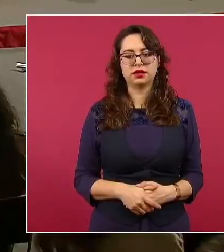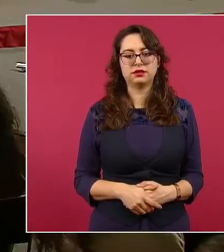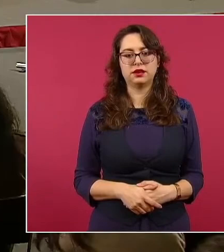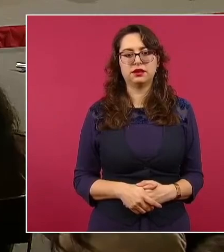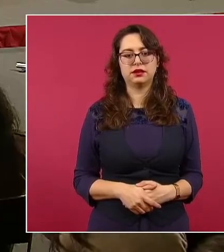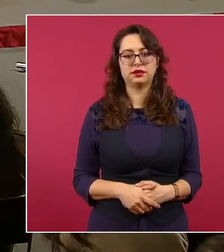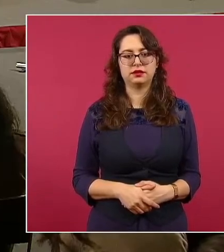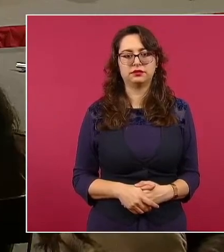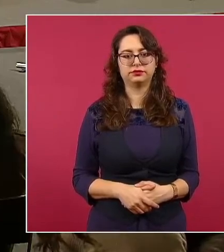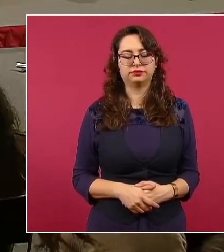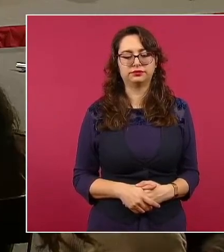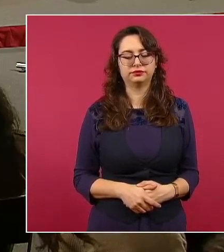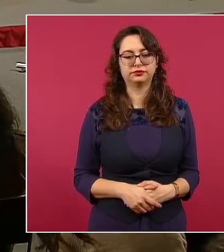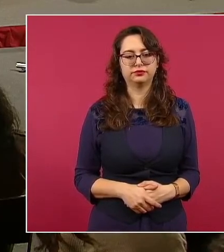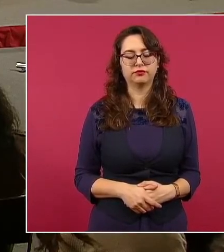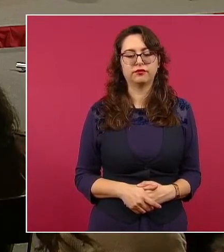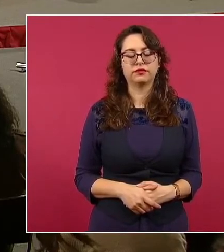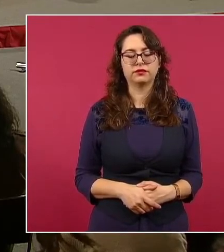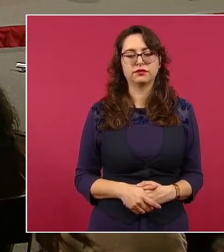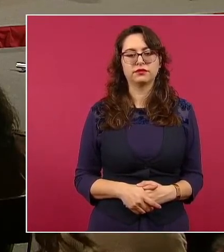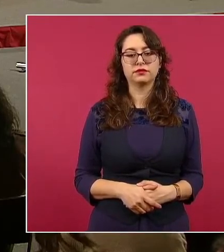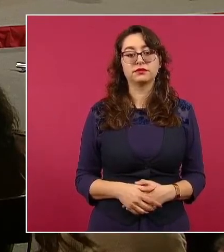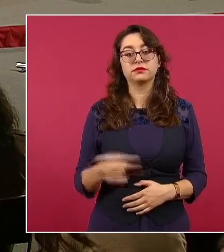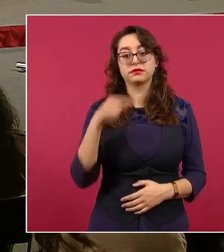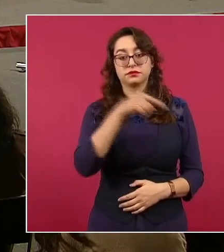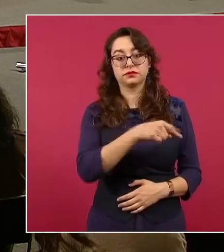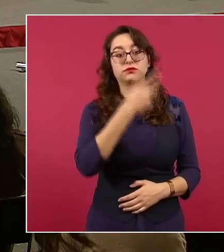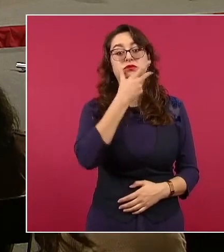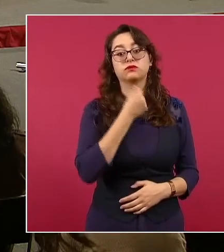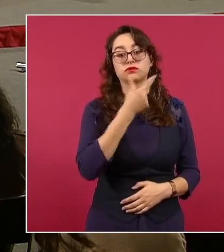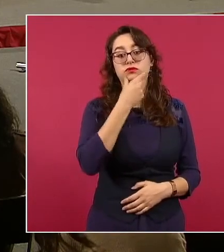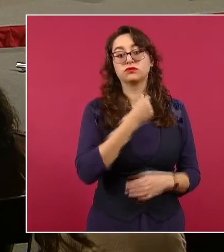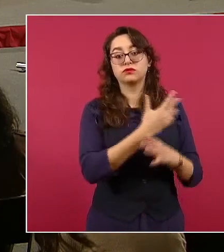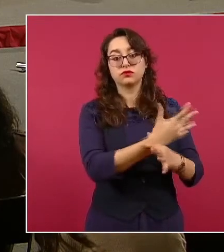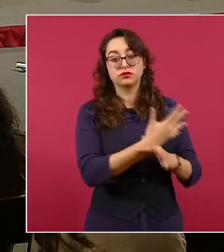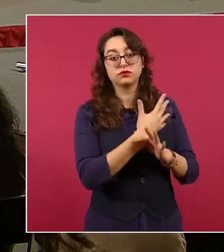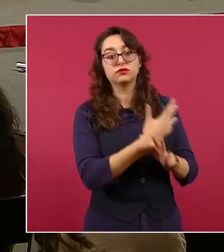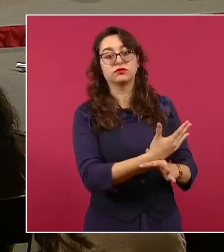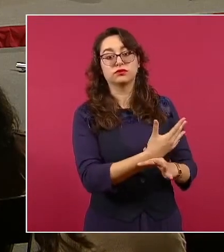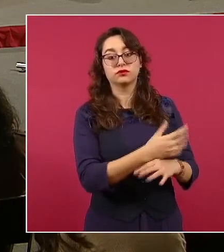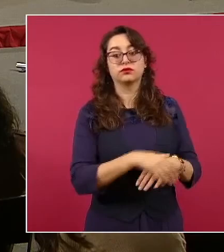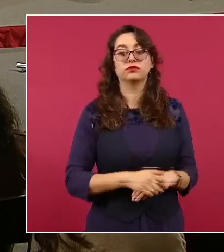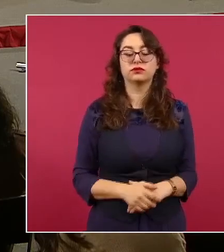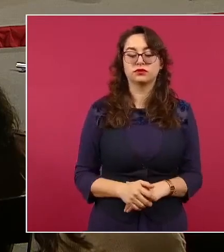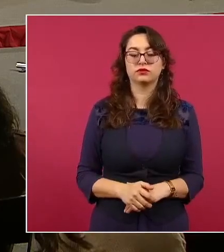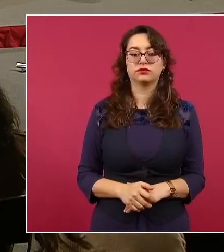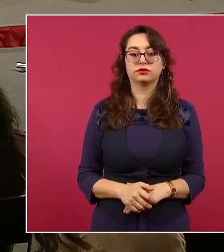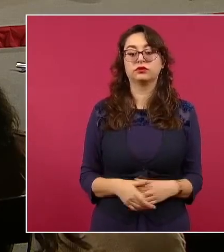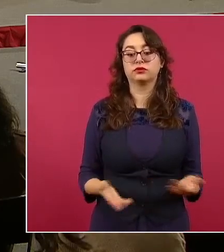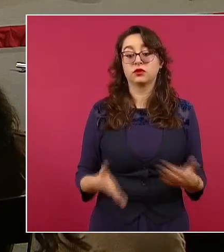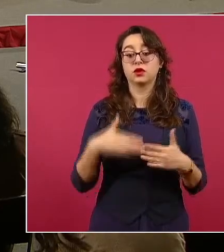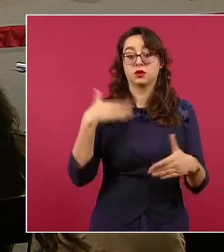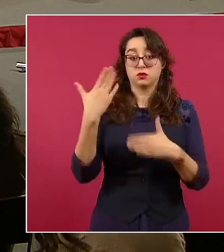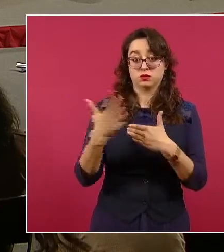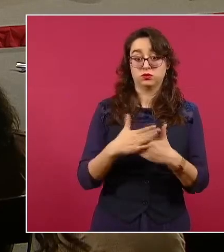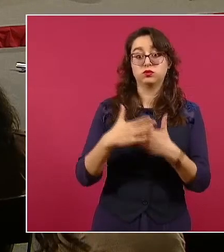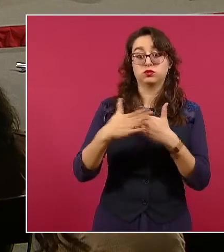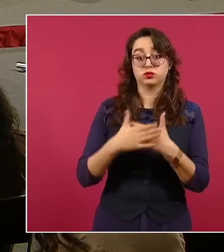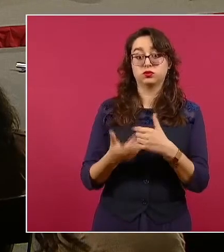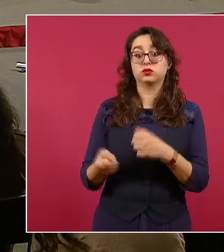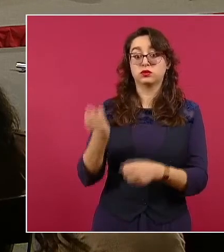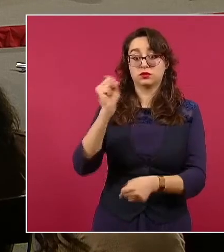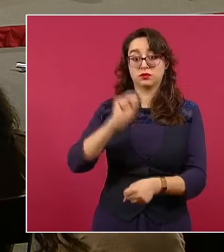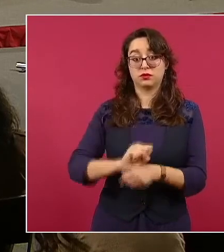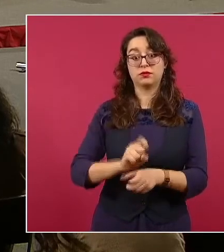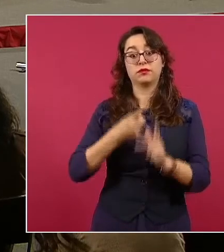En esta declaración, Fox dice que en unas pocas semanas va a tener un producto en